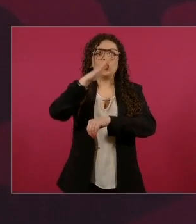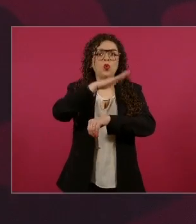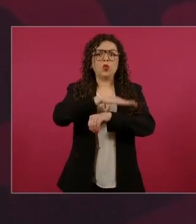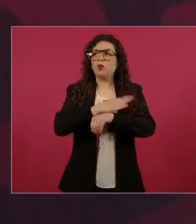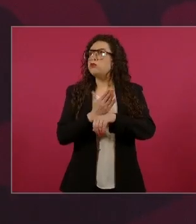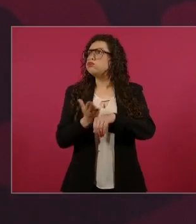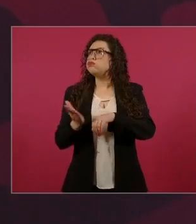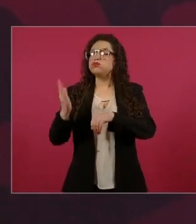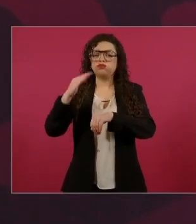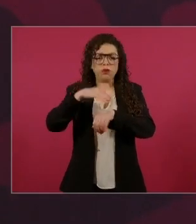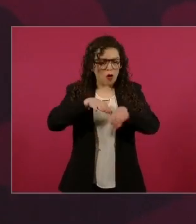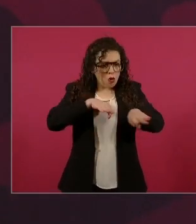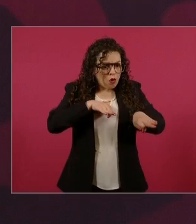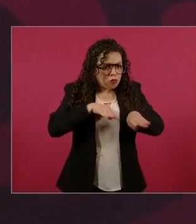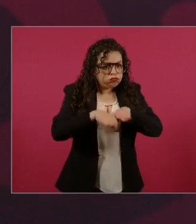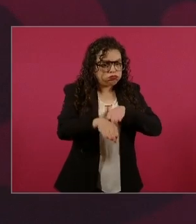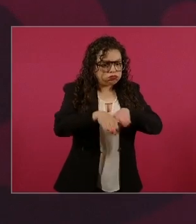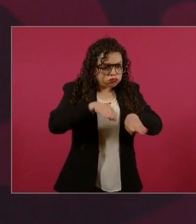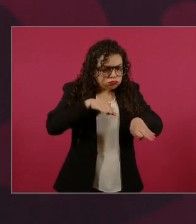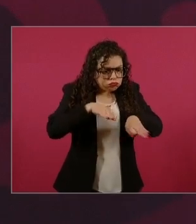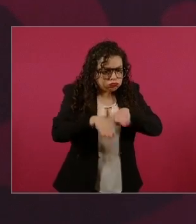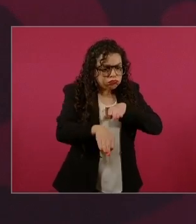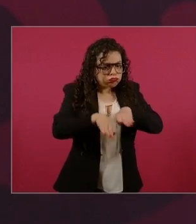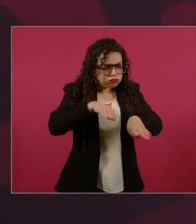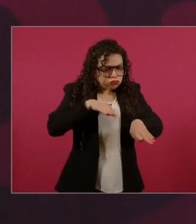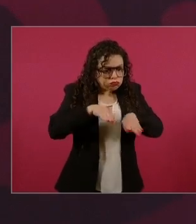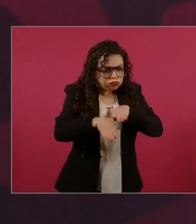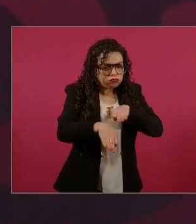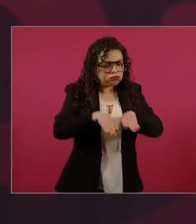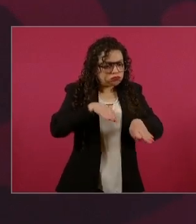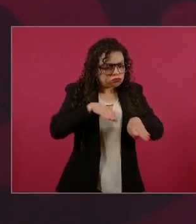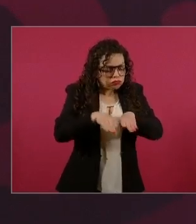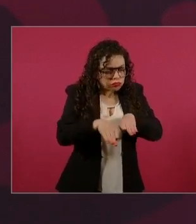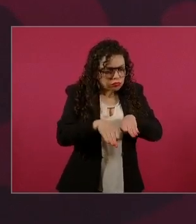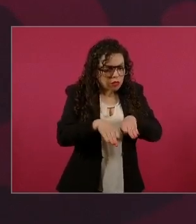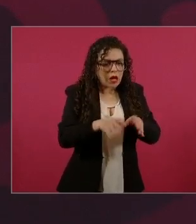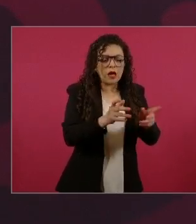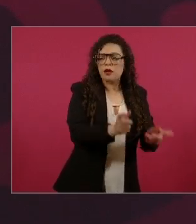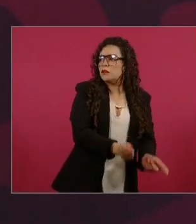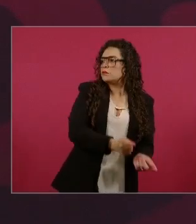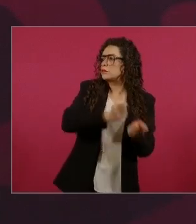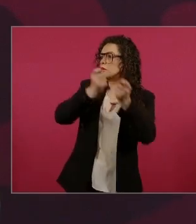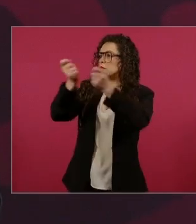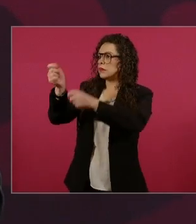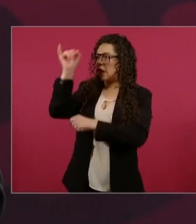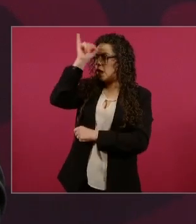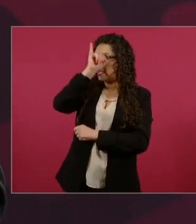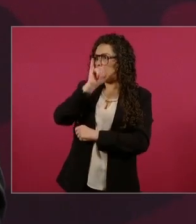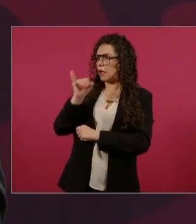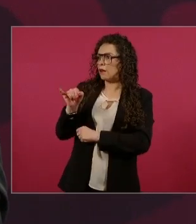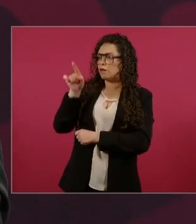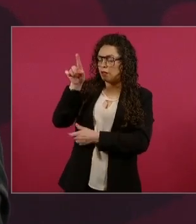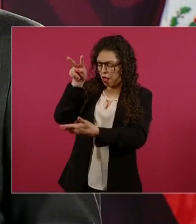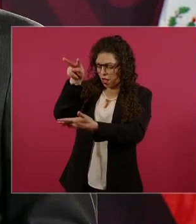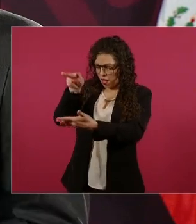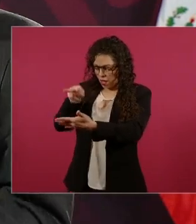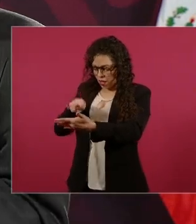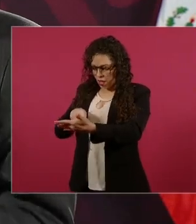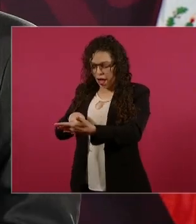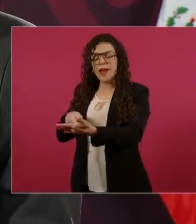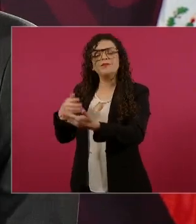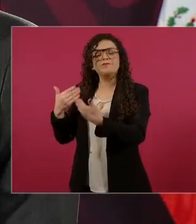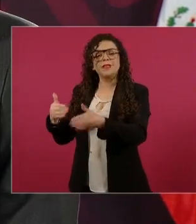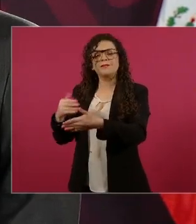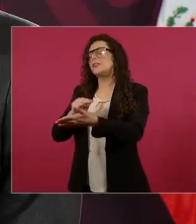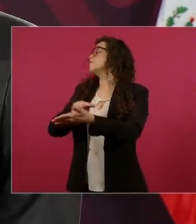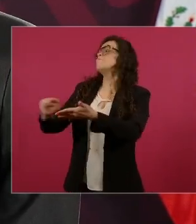Y los jefes no más llegan a firmar y todo